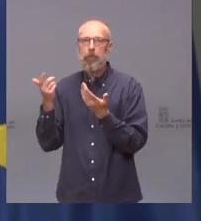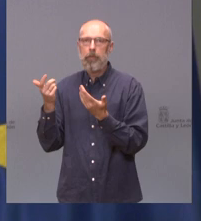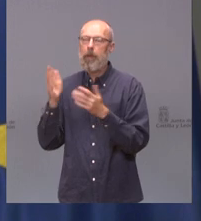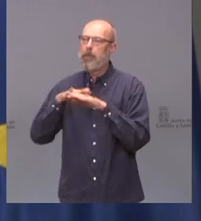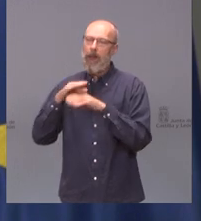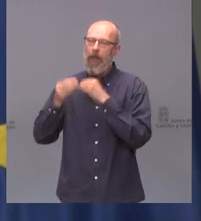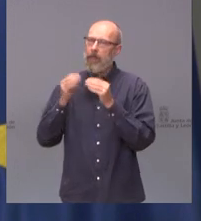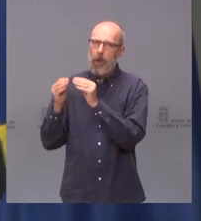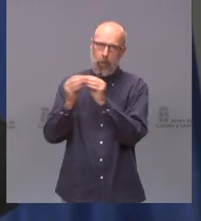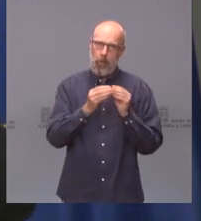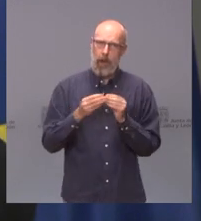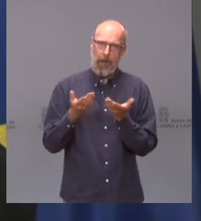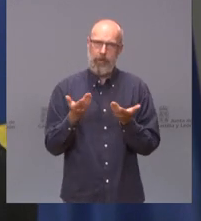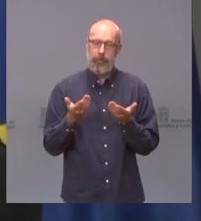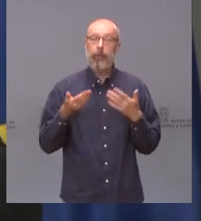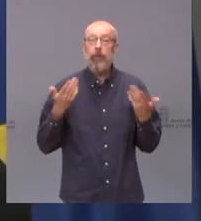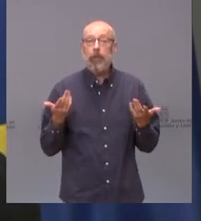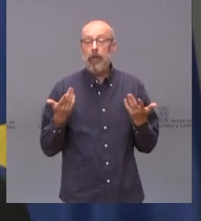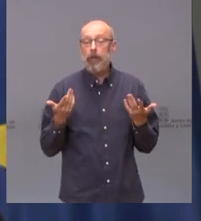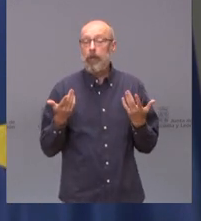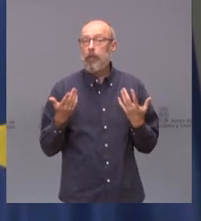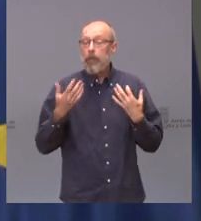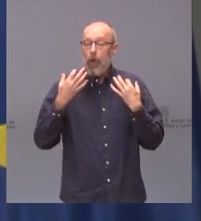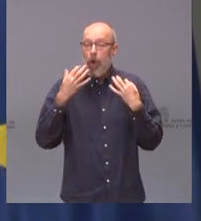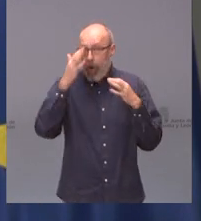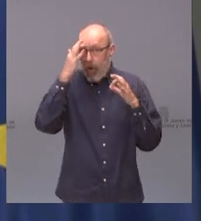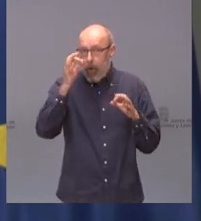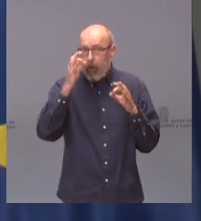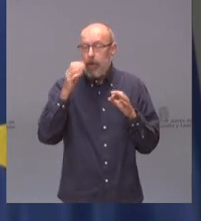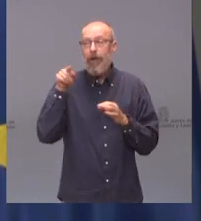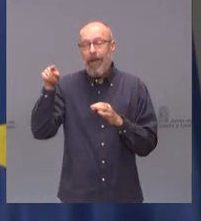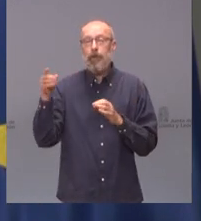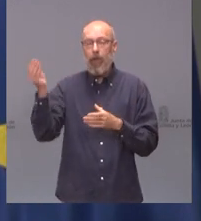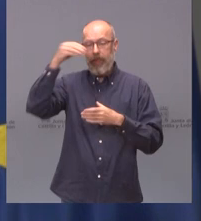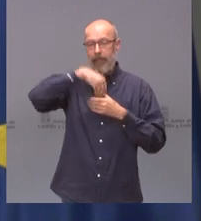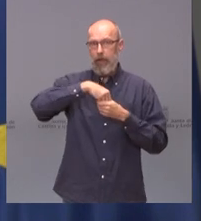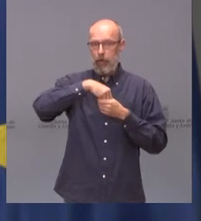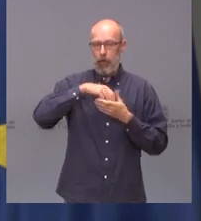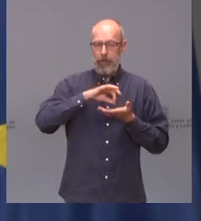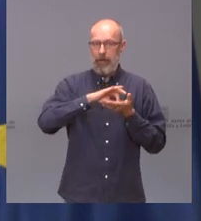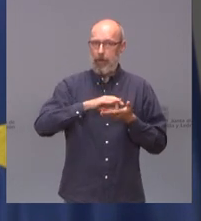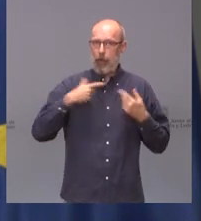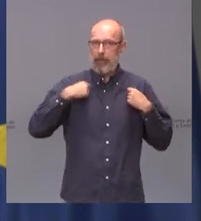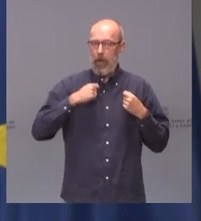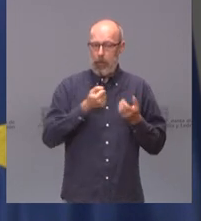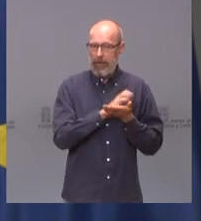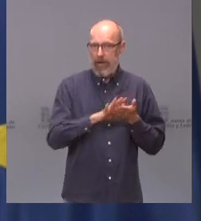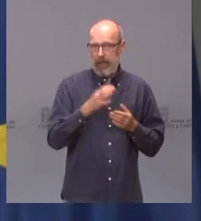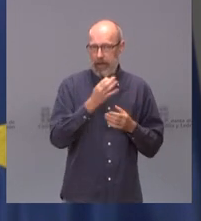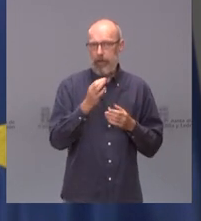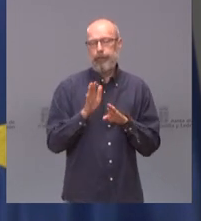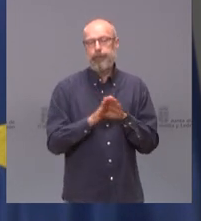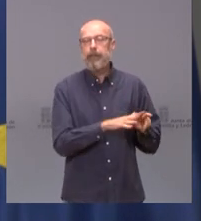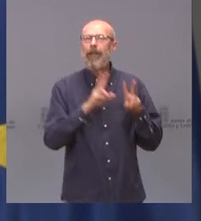lo normal es que esto esté dentro de las prestaciones del sistema. Sobre el asunto de la variante India, si nos preocupa, sí,